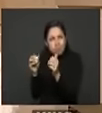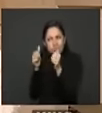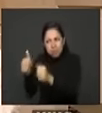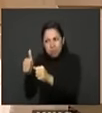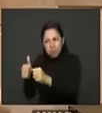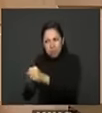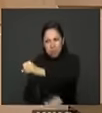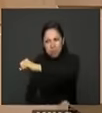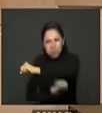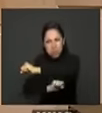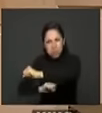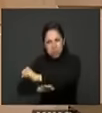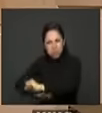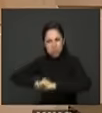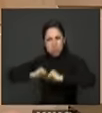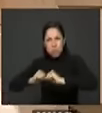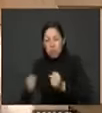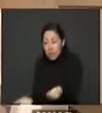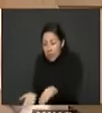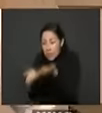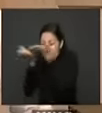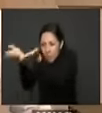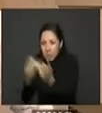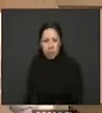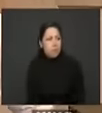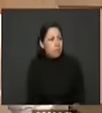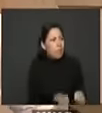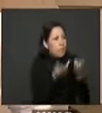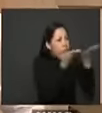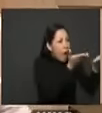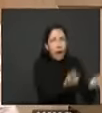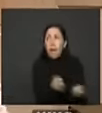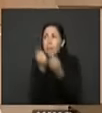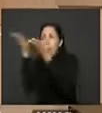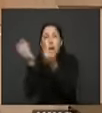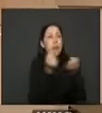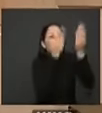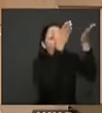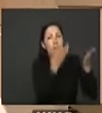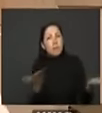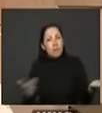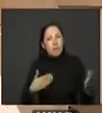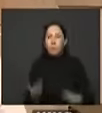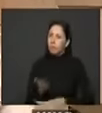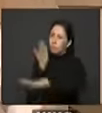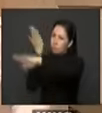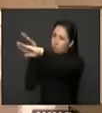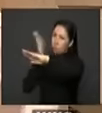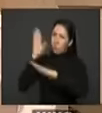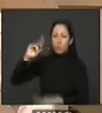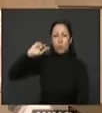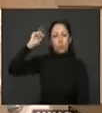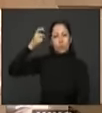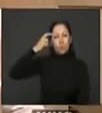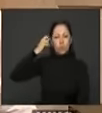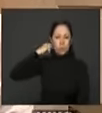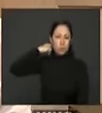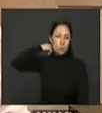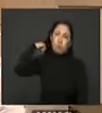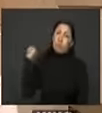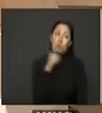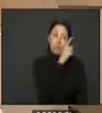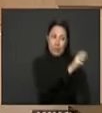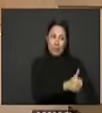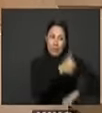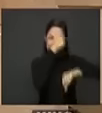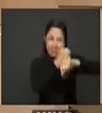institucional de nuestros municipios queremos proponerle al gobierno nacional señor director de planeación